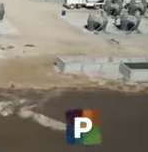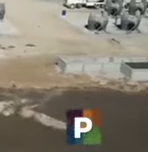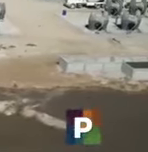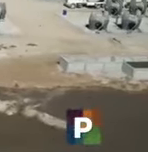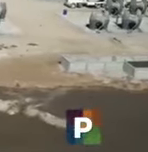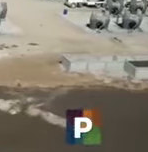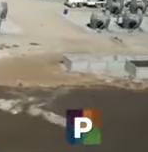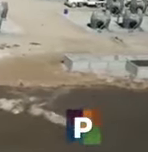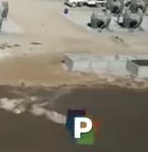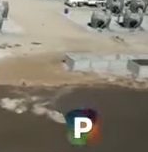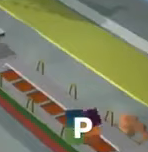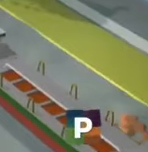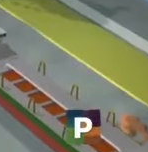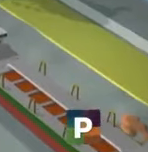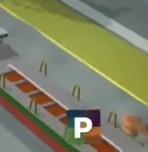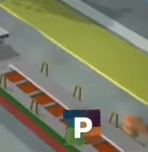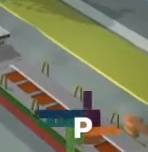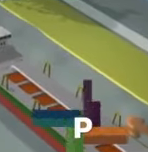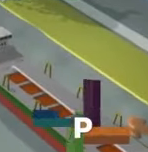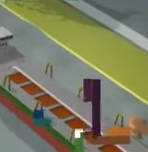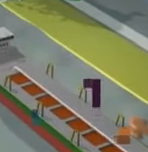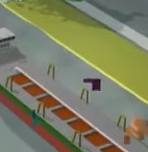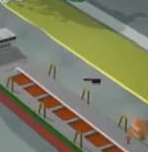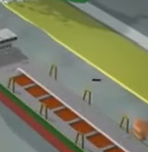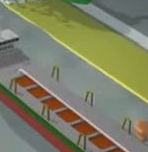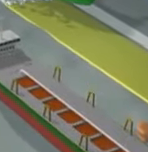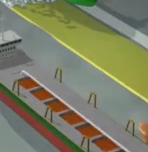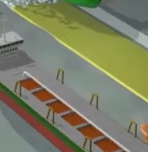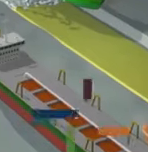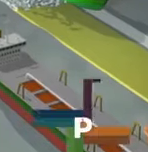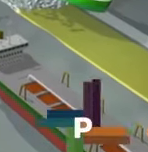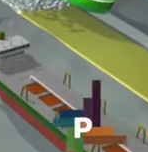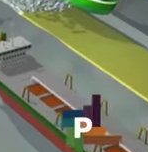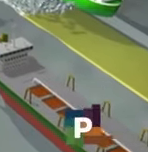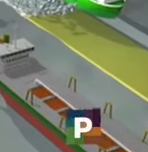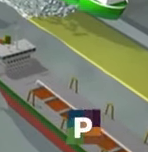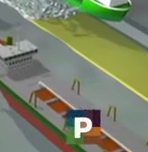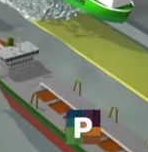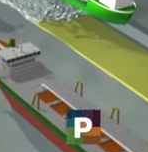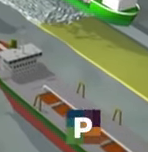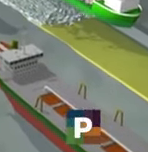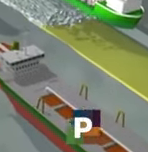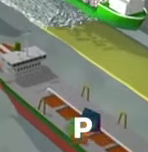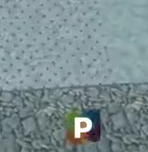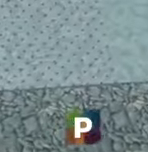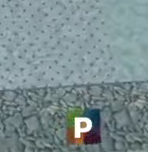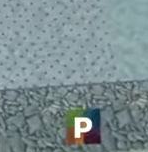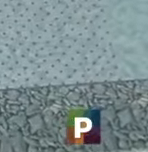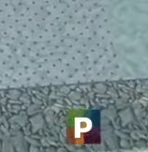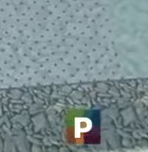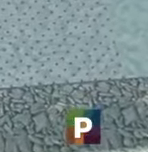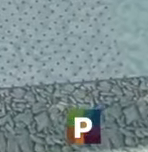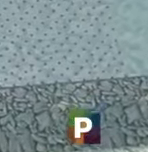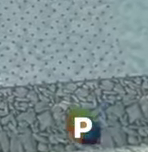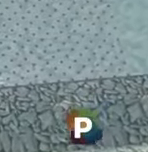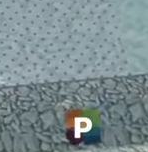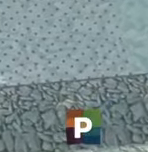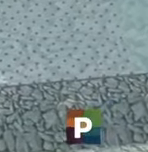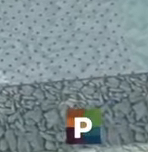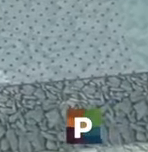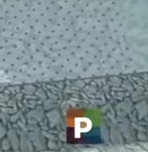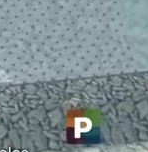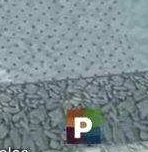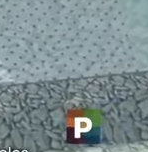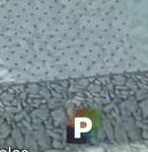kilómetros de rompeolas oeste. Los elementos de concreto son un sistema moderno de construcción. Ofrecen una excelente resistencia ante la